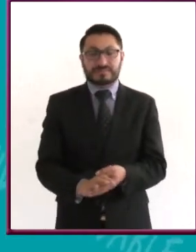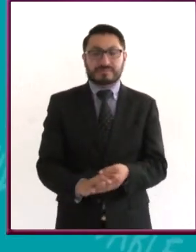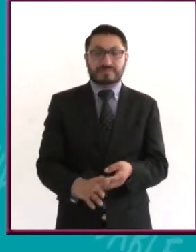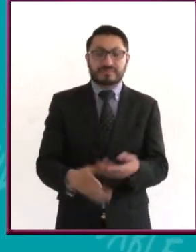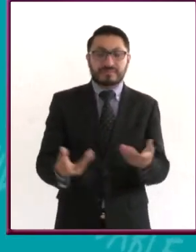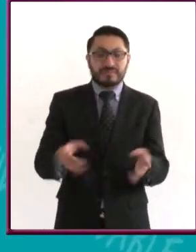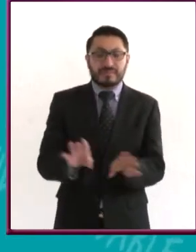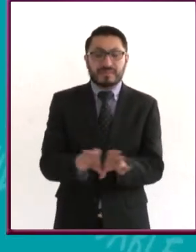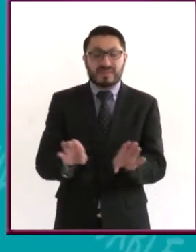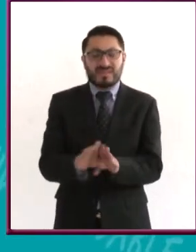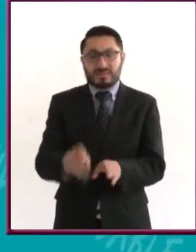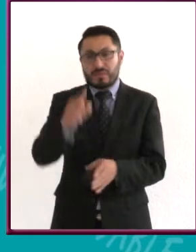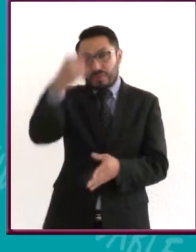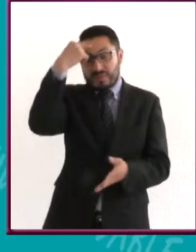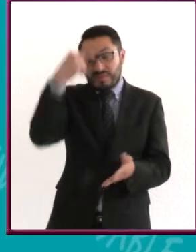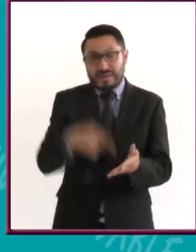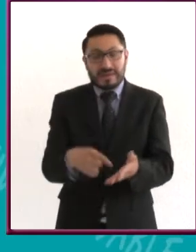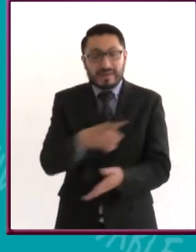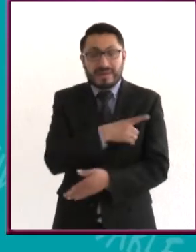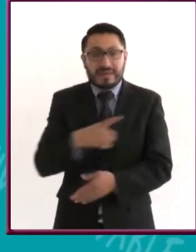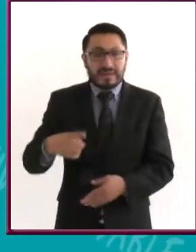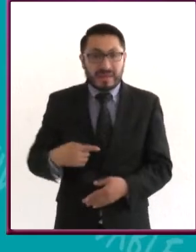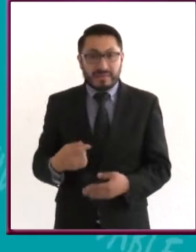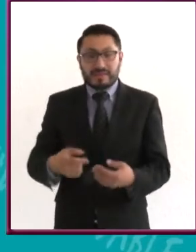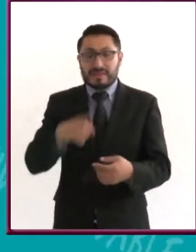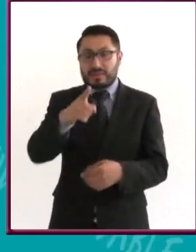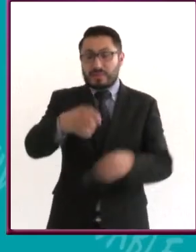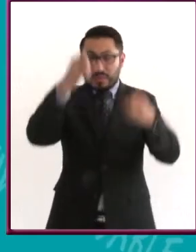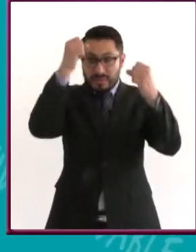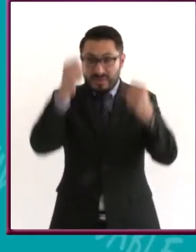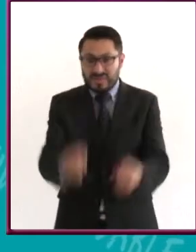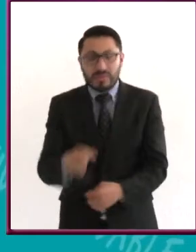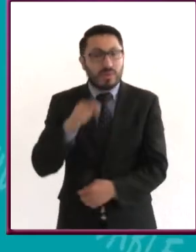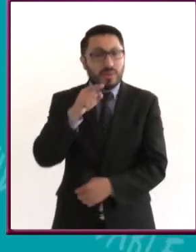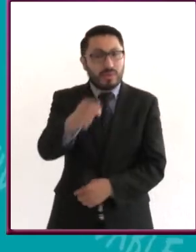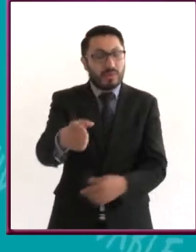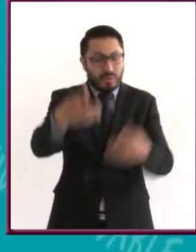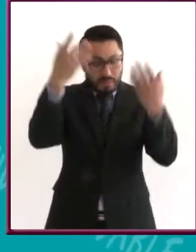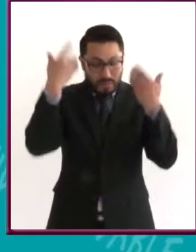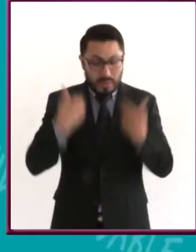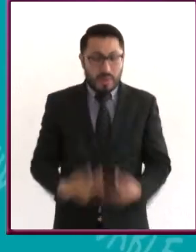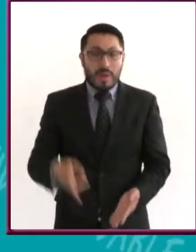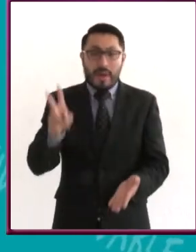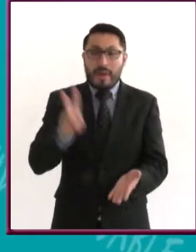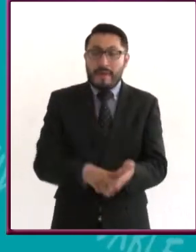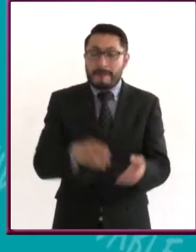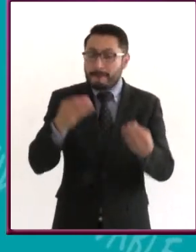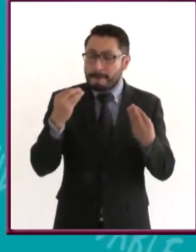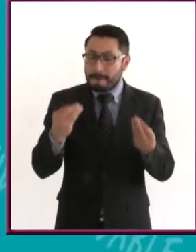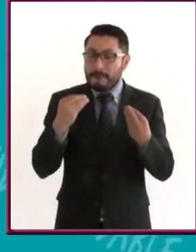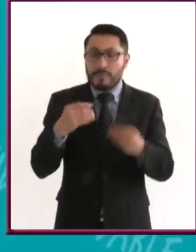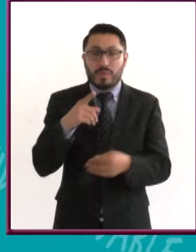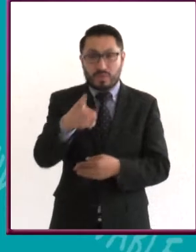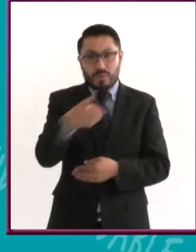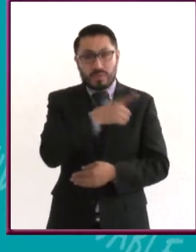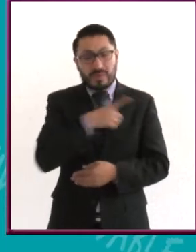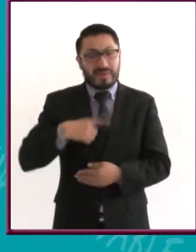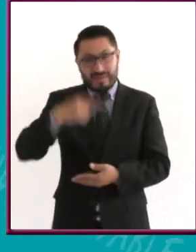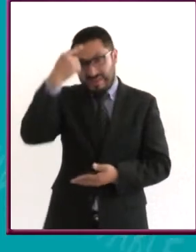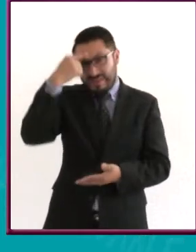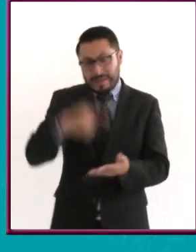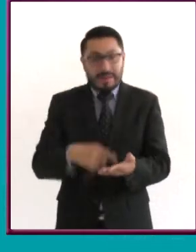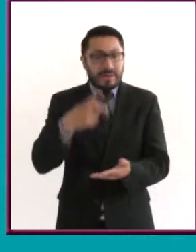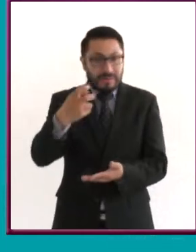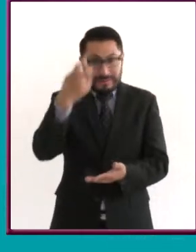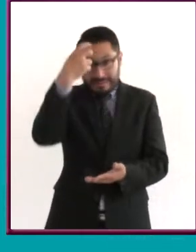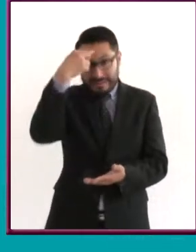no de la creencia ni de un acto de fe, sino de la certeza irrefutable de que tu persona vale mucho, que tu cuerpo es el